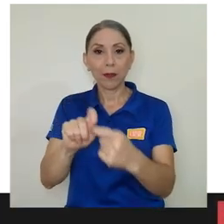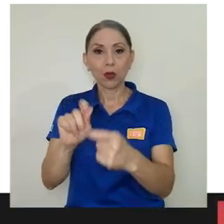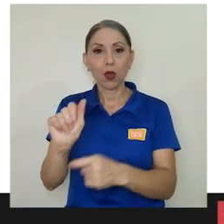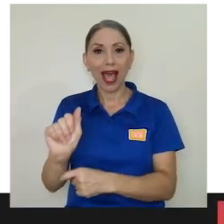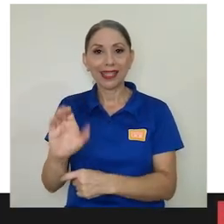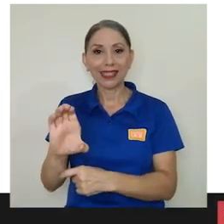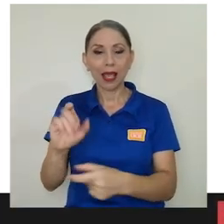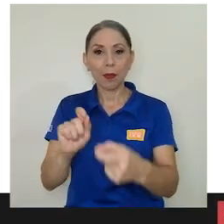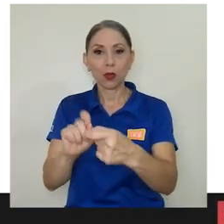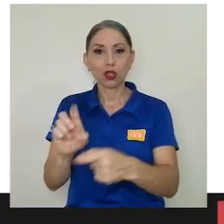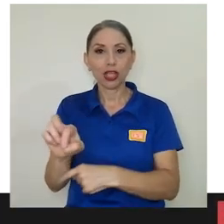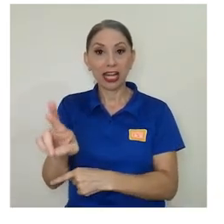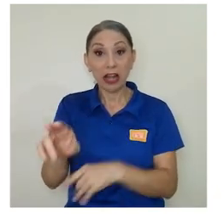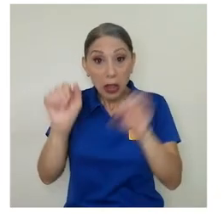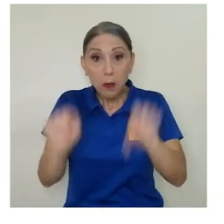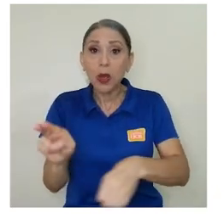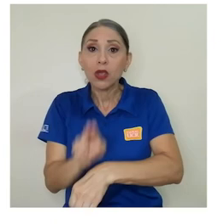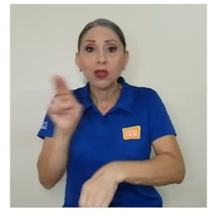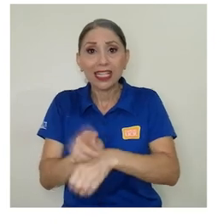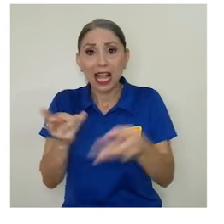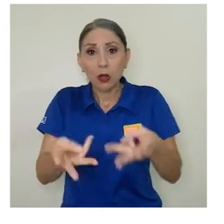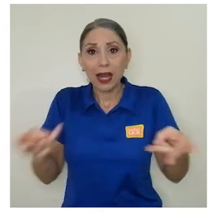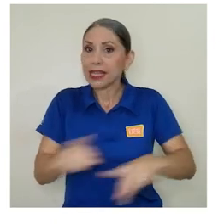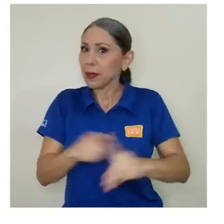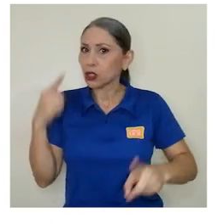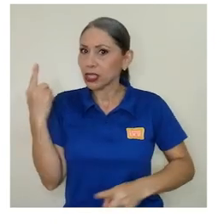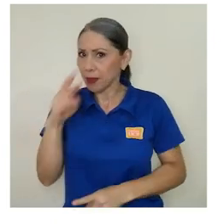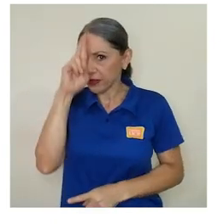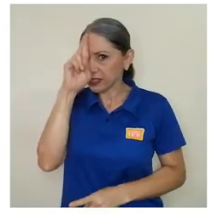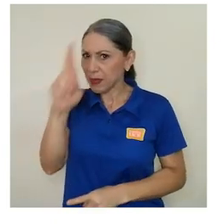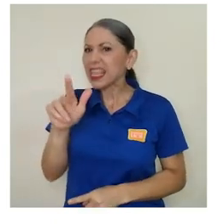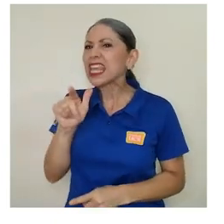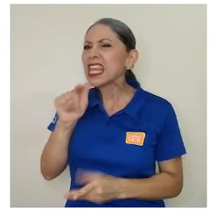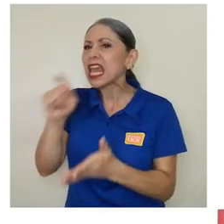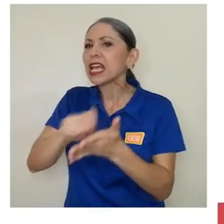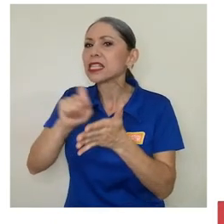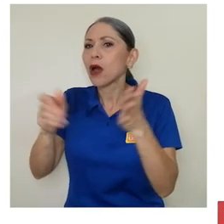materiales pueden utilizarse siempre y cuando se respete y se consigne la autoría.